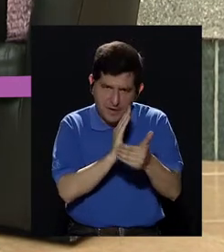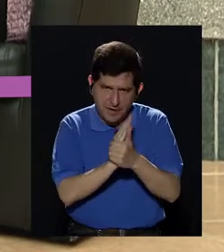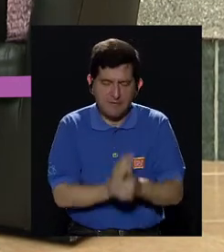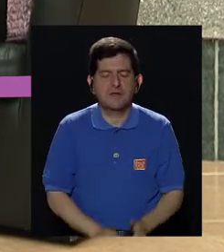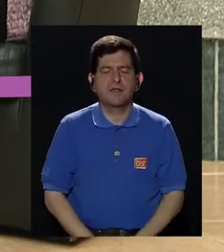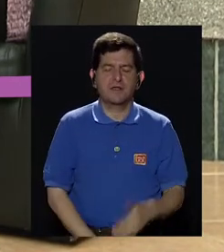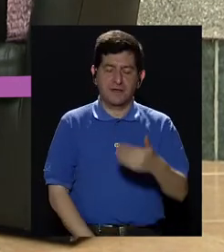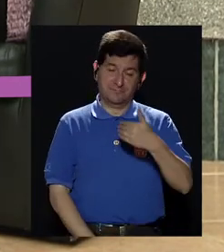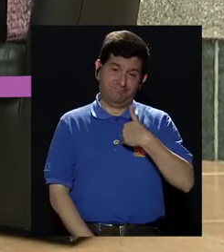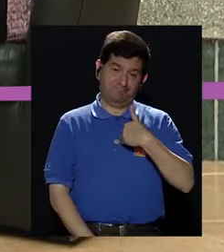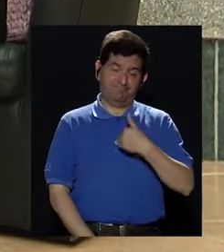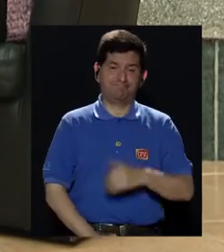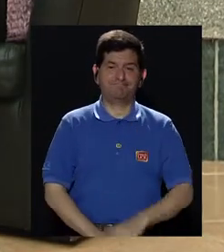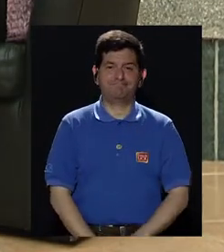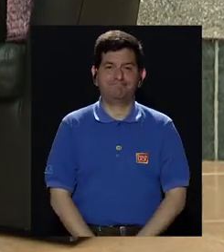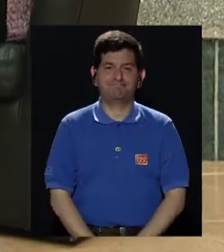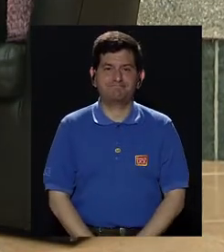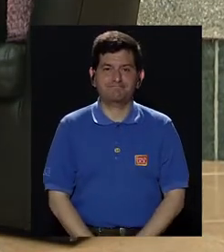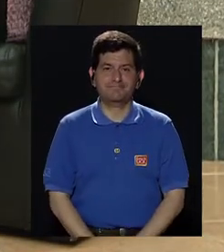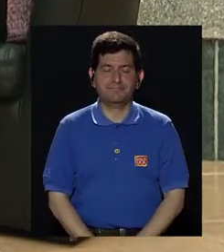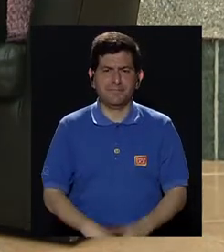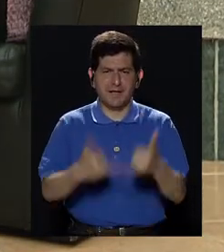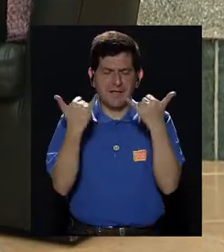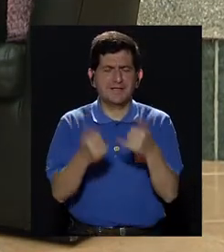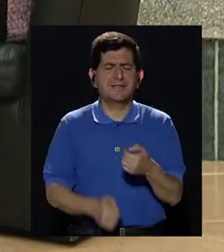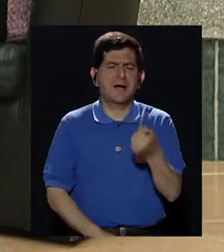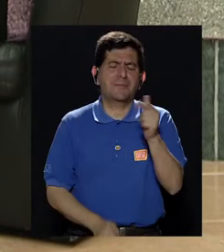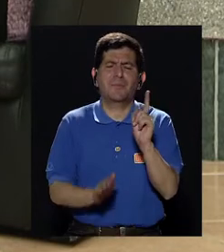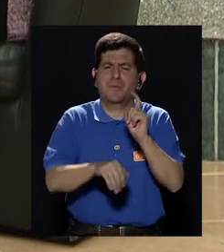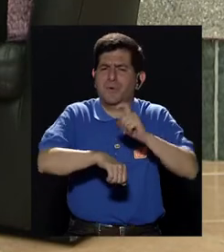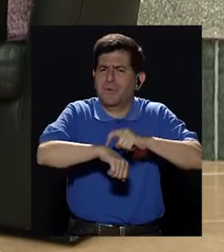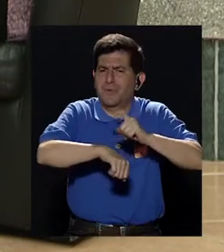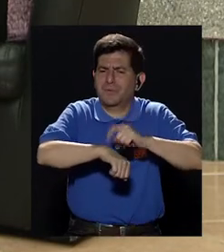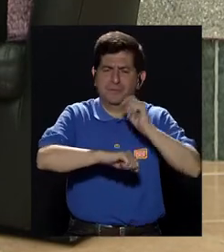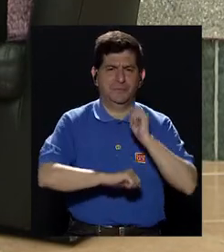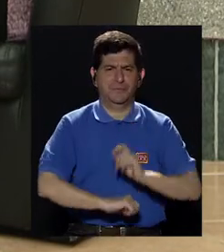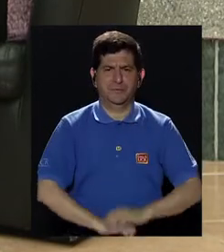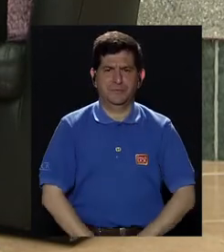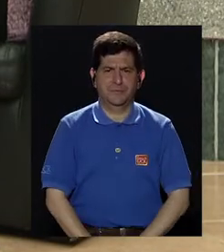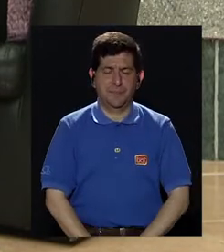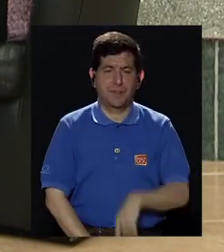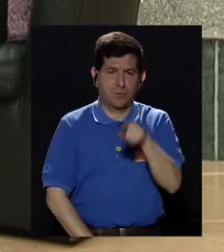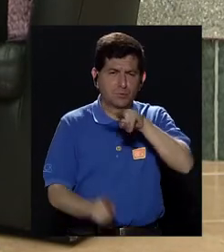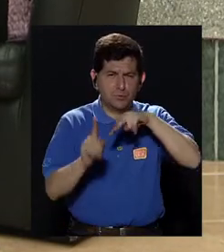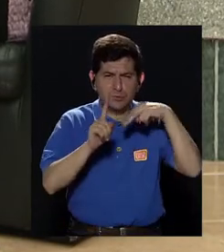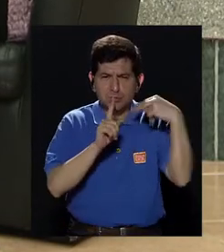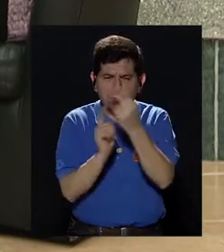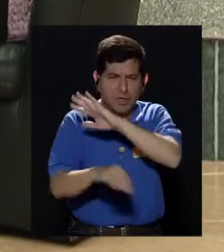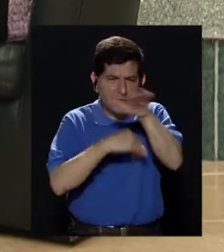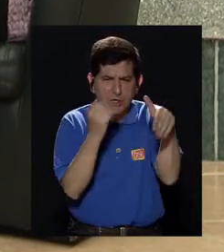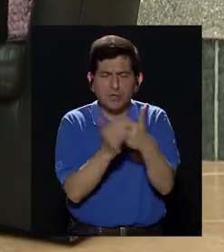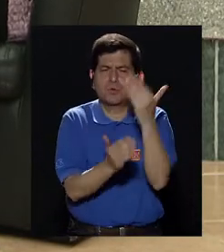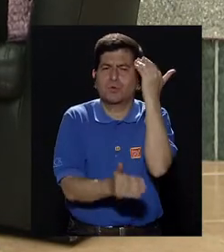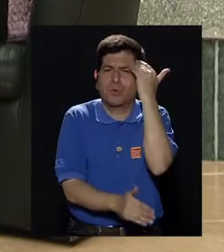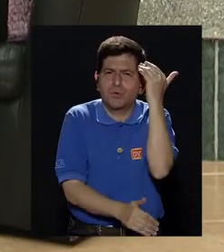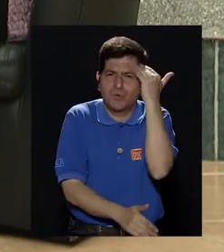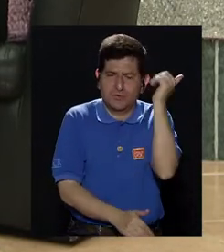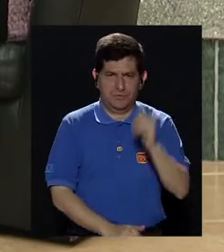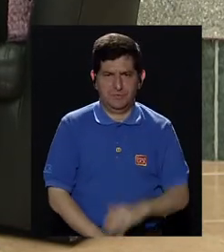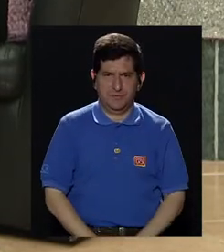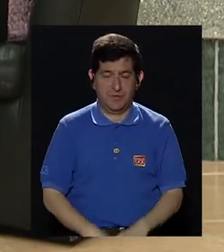en la formación me lo da. Nos gustaría, ya nos quedan pocos segunditos, don Gonzalo, y desde su punto de vista, todo su